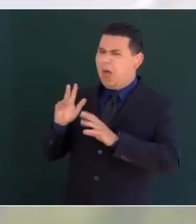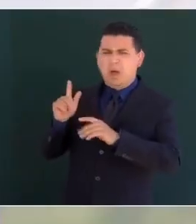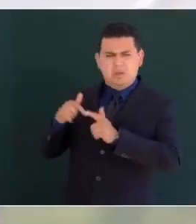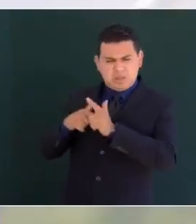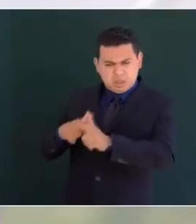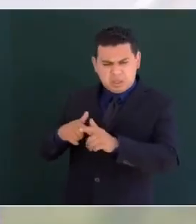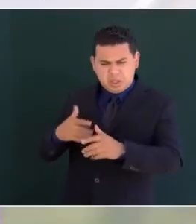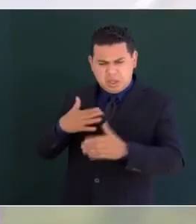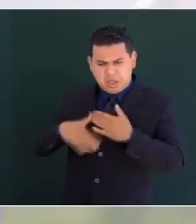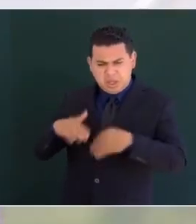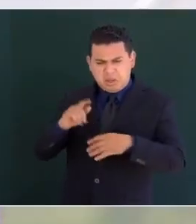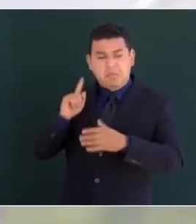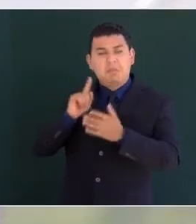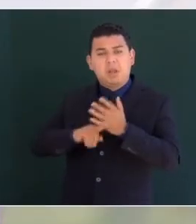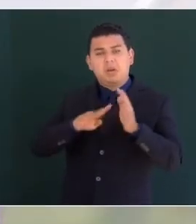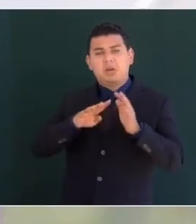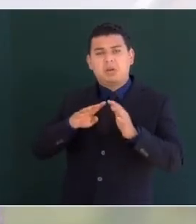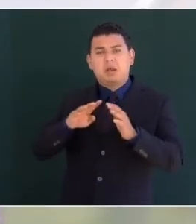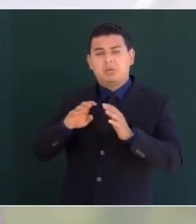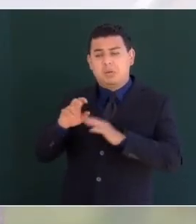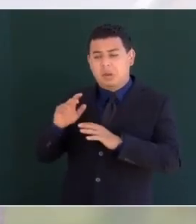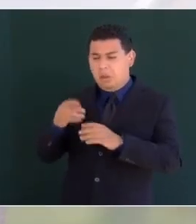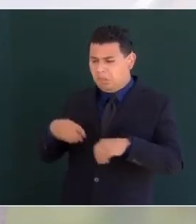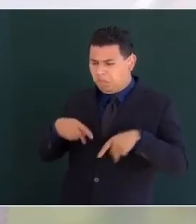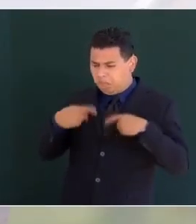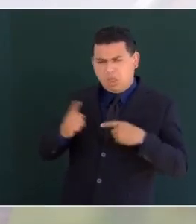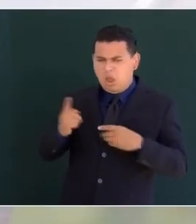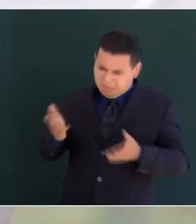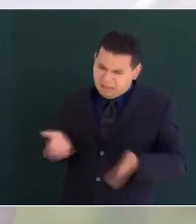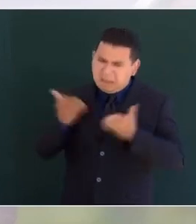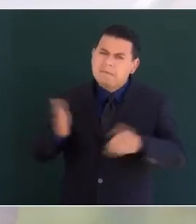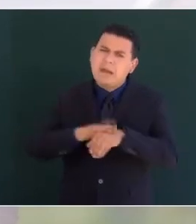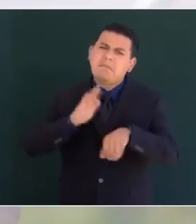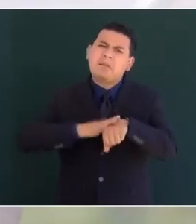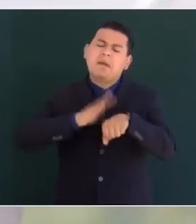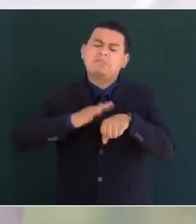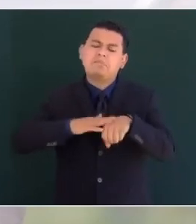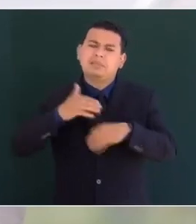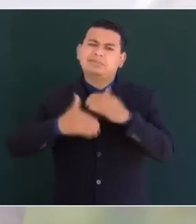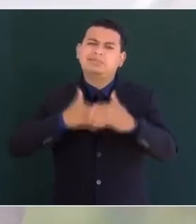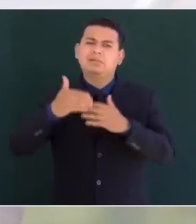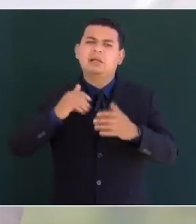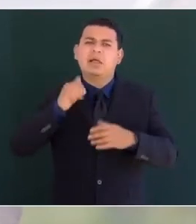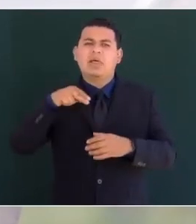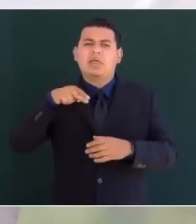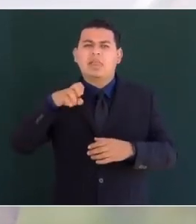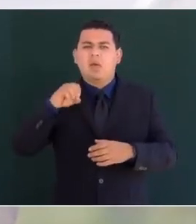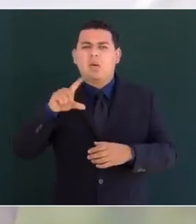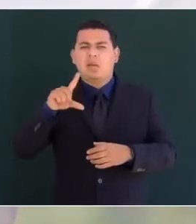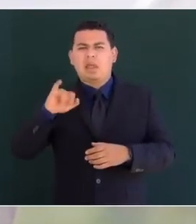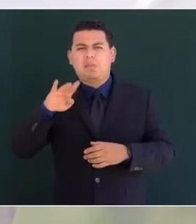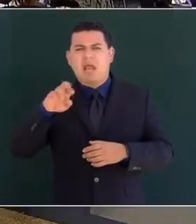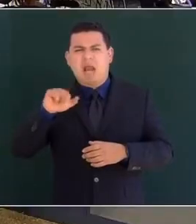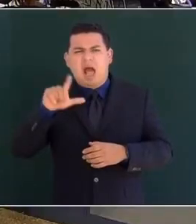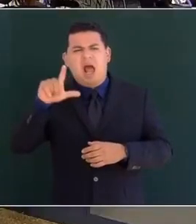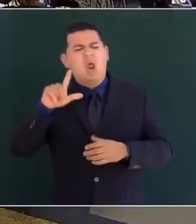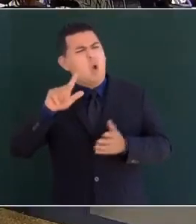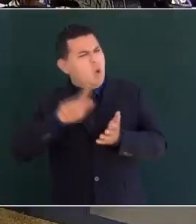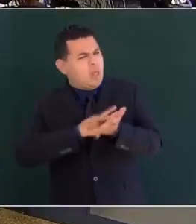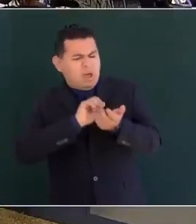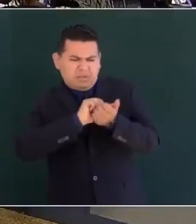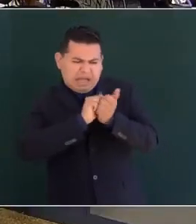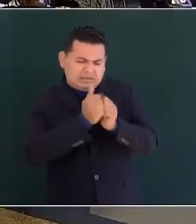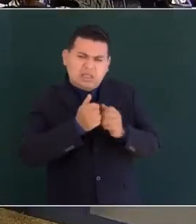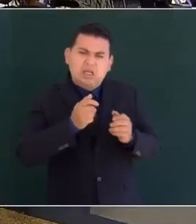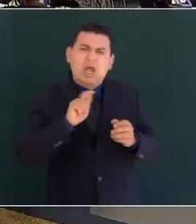con la imposición de la llamada política neoliberal hasta hace